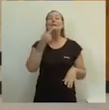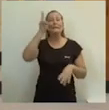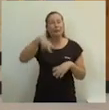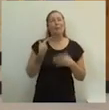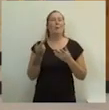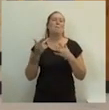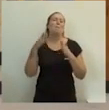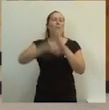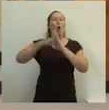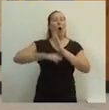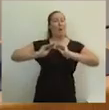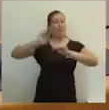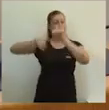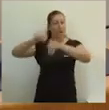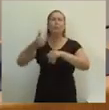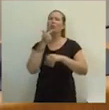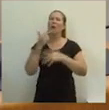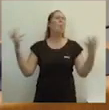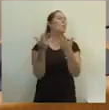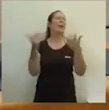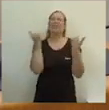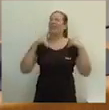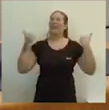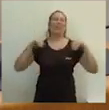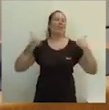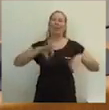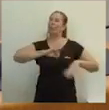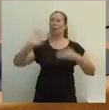programa electoral que urgía cerrar las diputaciones.